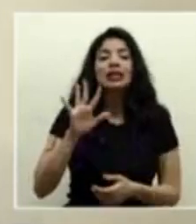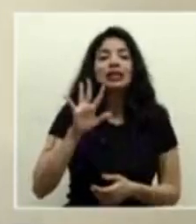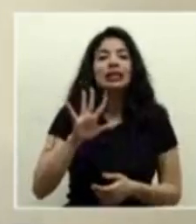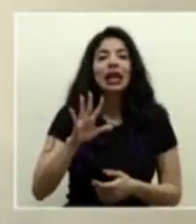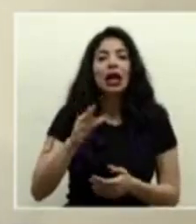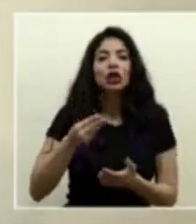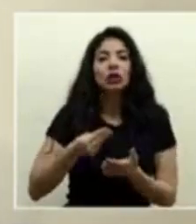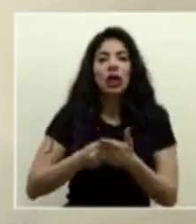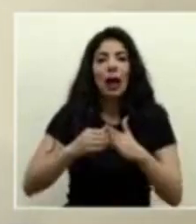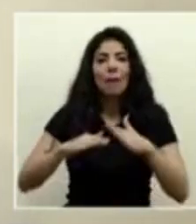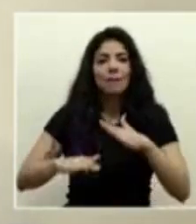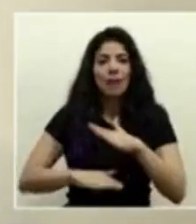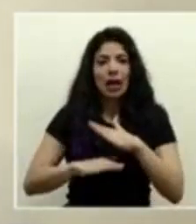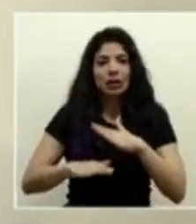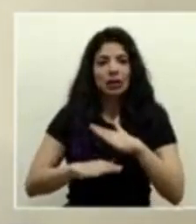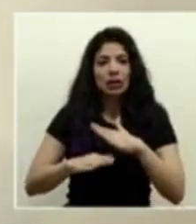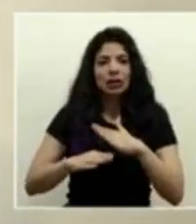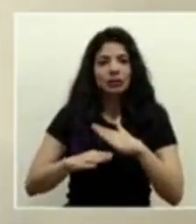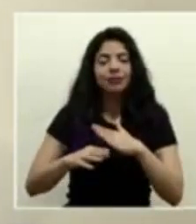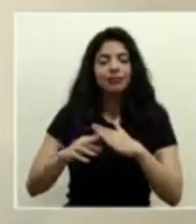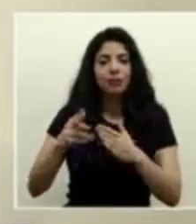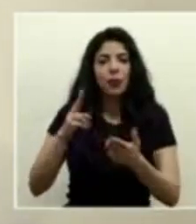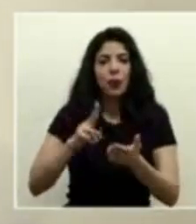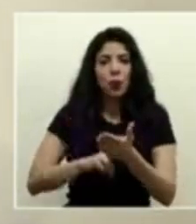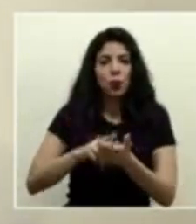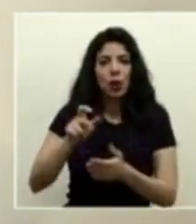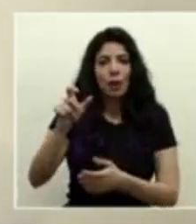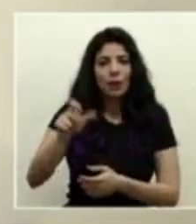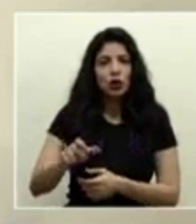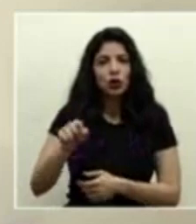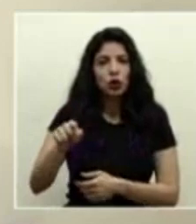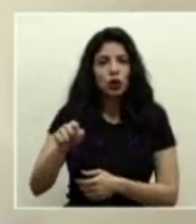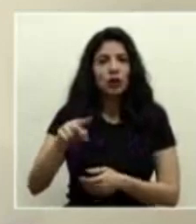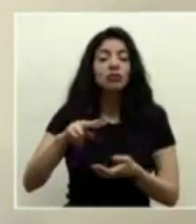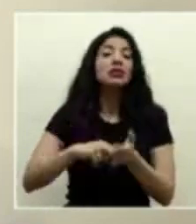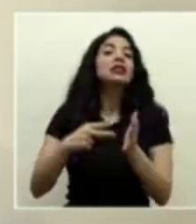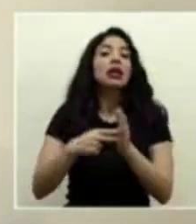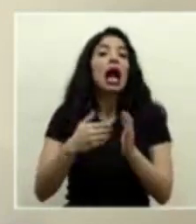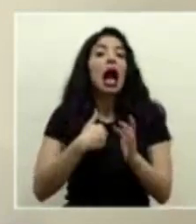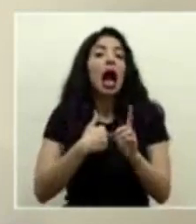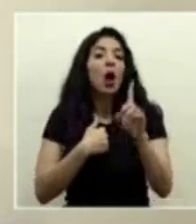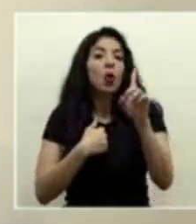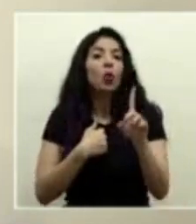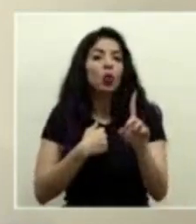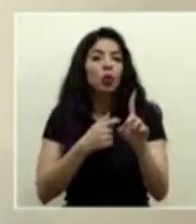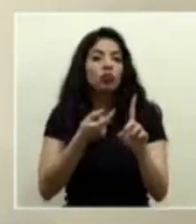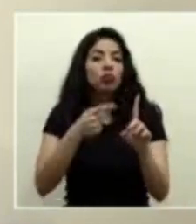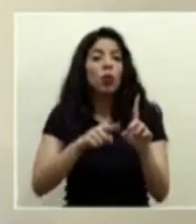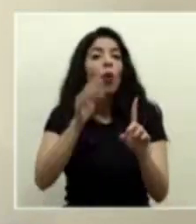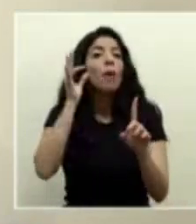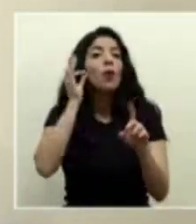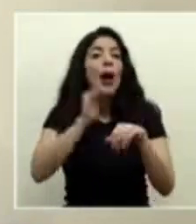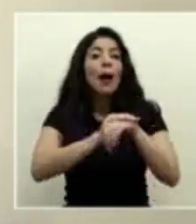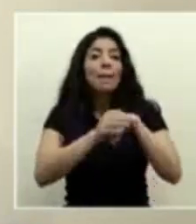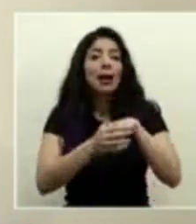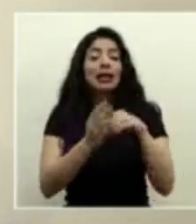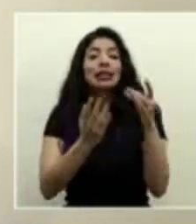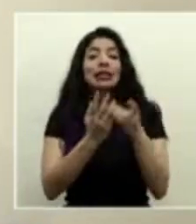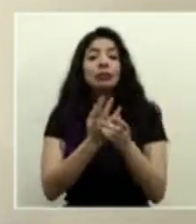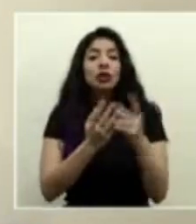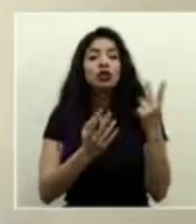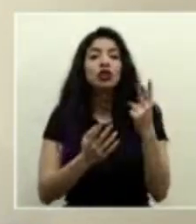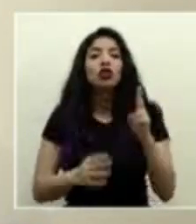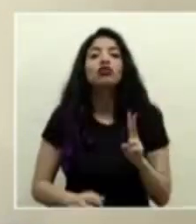base para esa persona. Así que, para indicar, tenemos un caso particular de una mujer embarazada y su esposo que